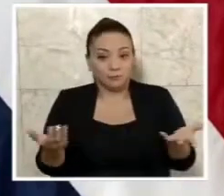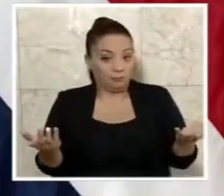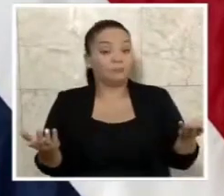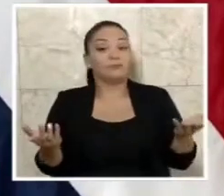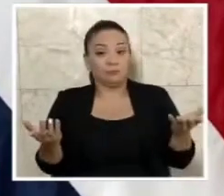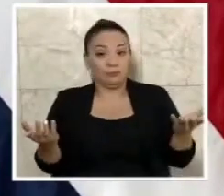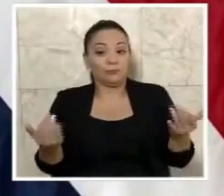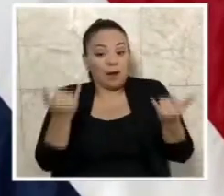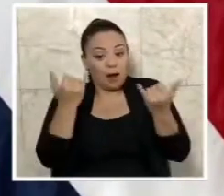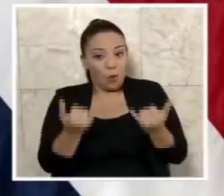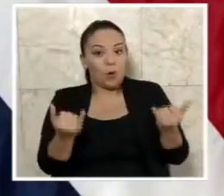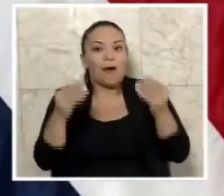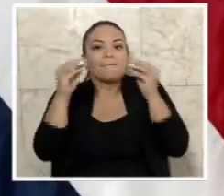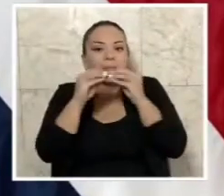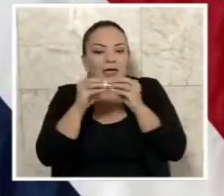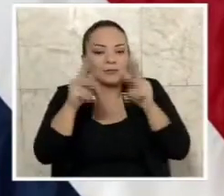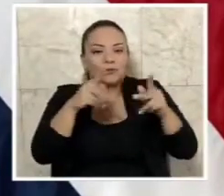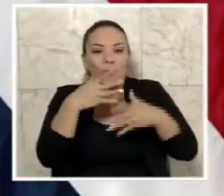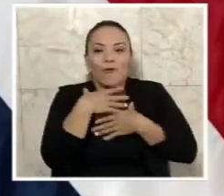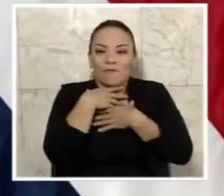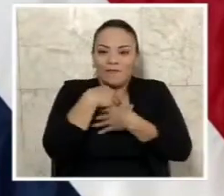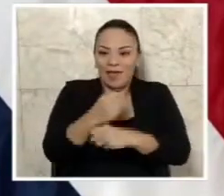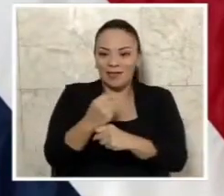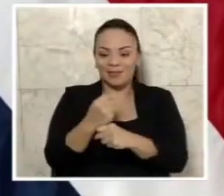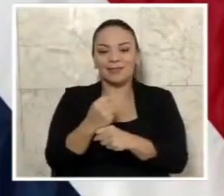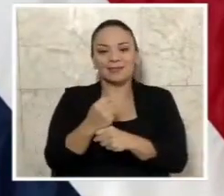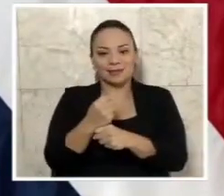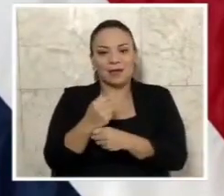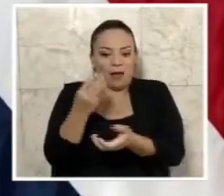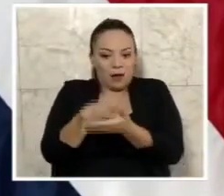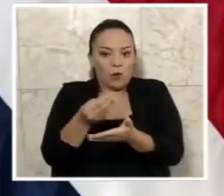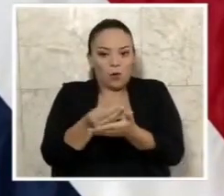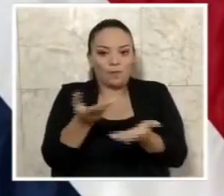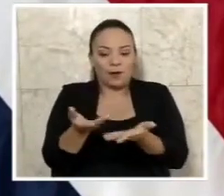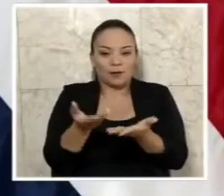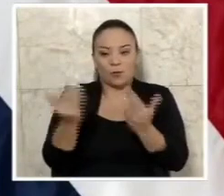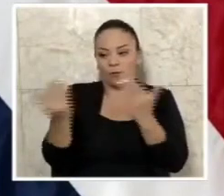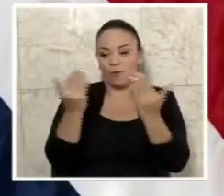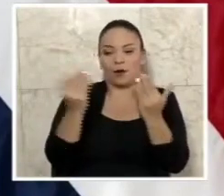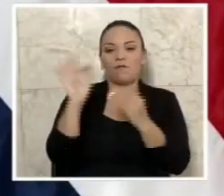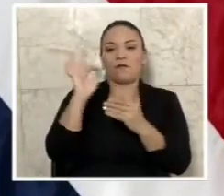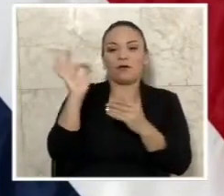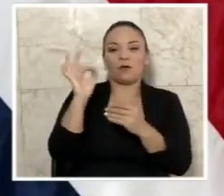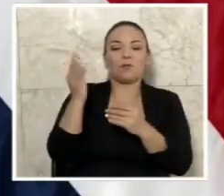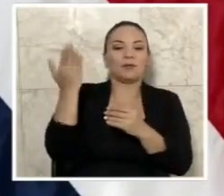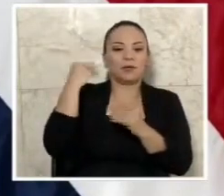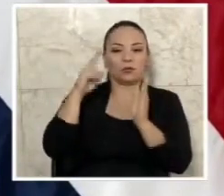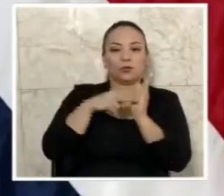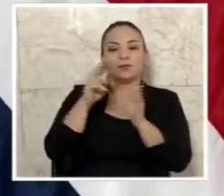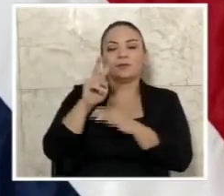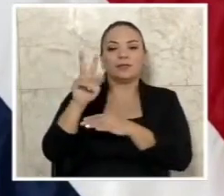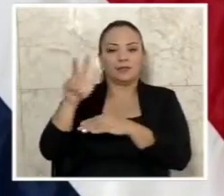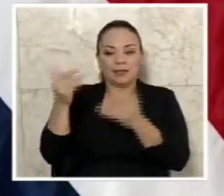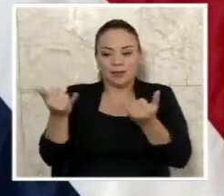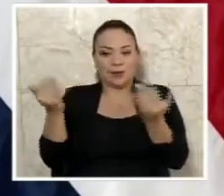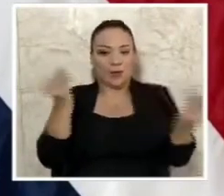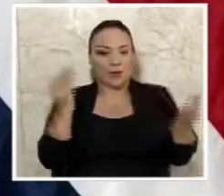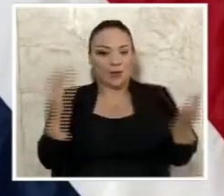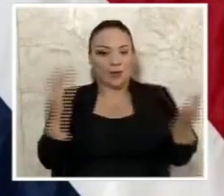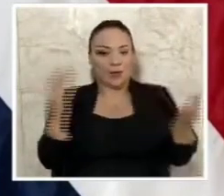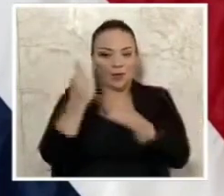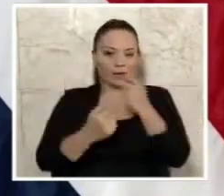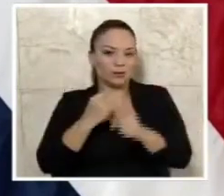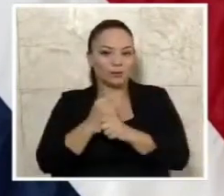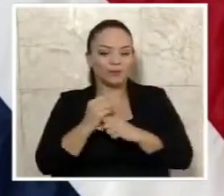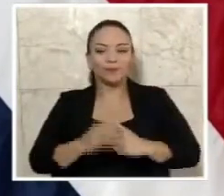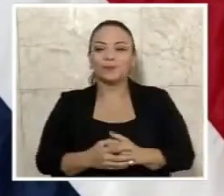más alto en el año pasado, el febrero pasado, febrero del 2023. Y aquí